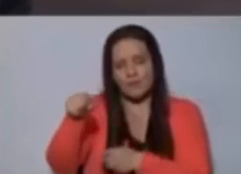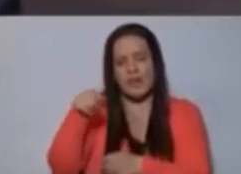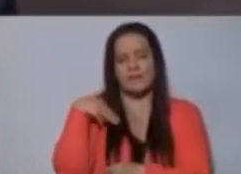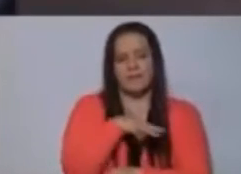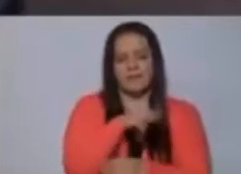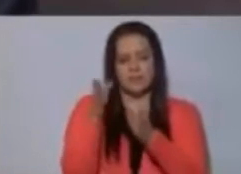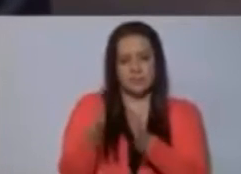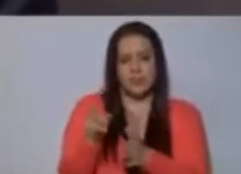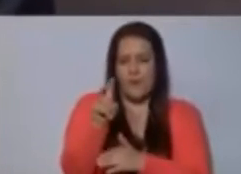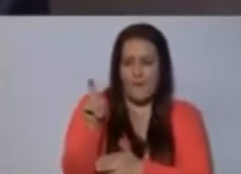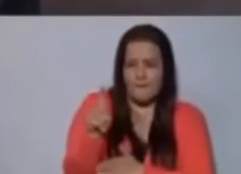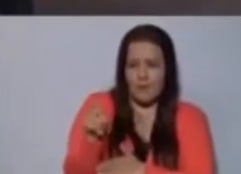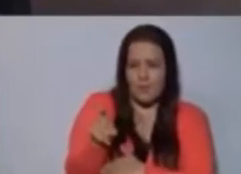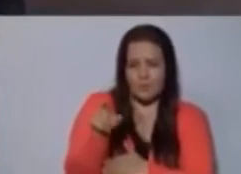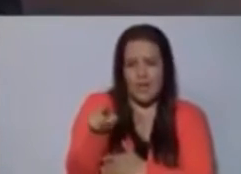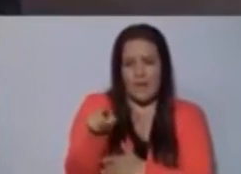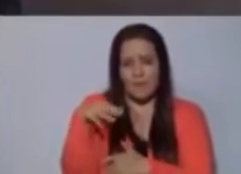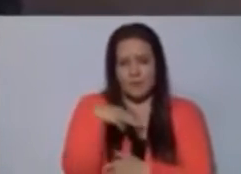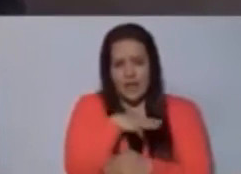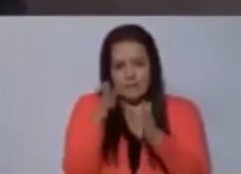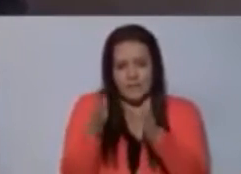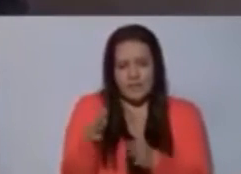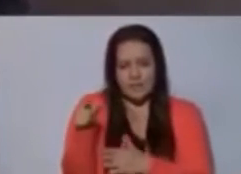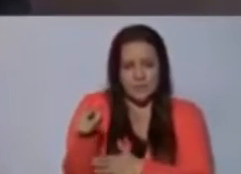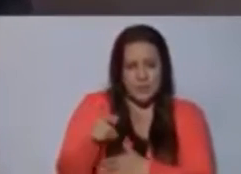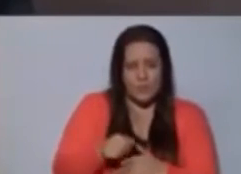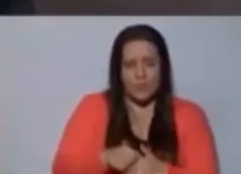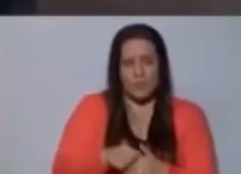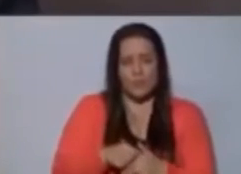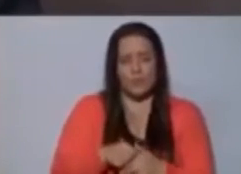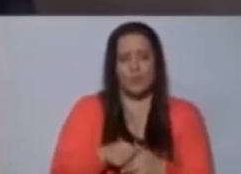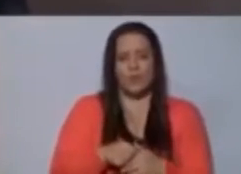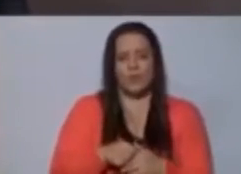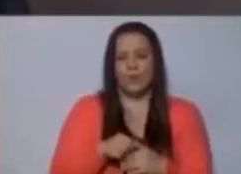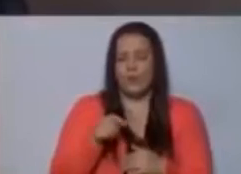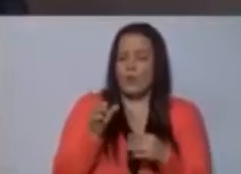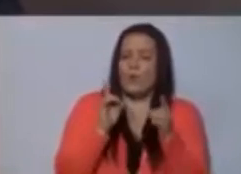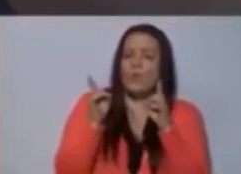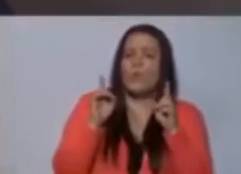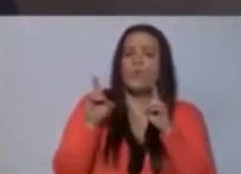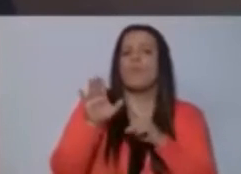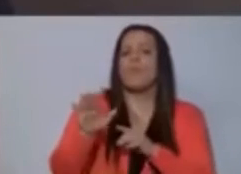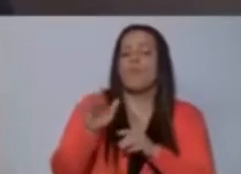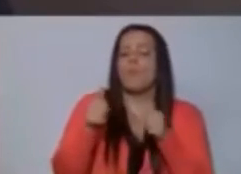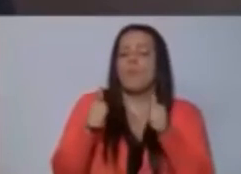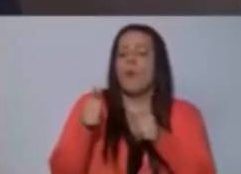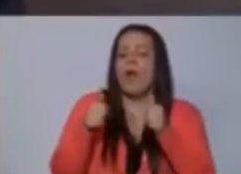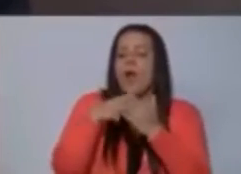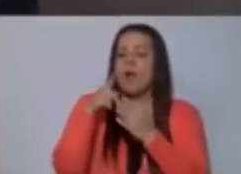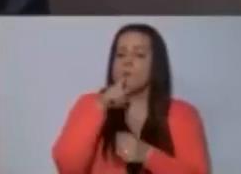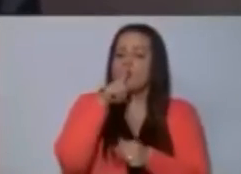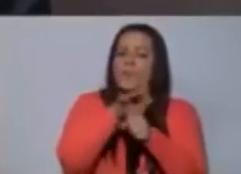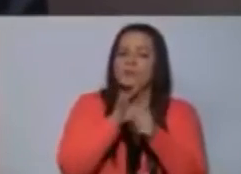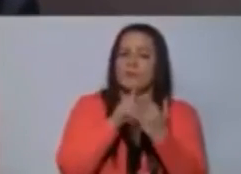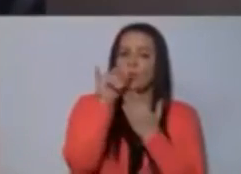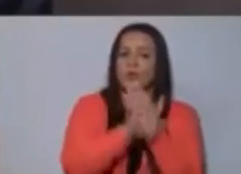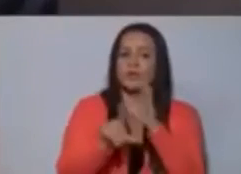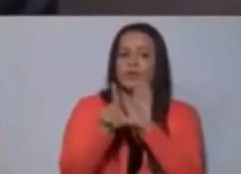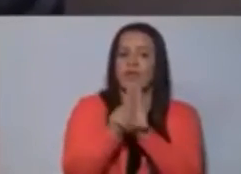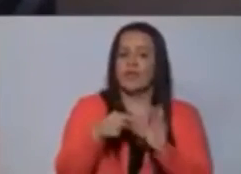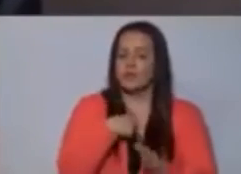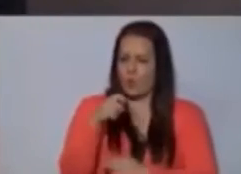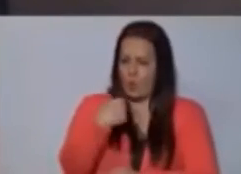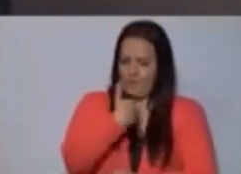Y le preguntamos al ministro que cuál era el propósito del proyecto de ley. Y yo le